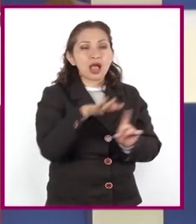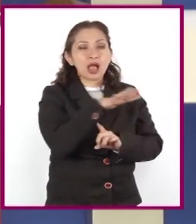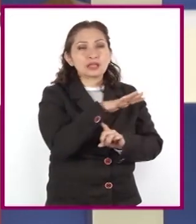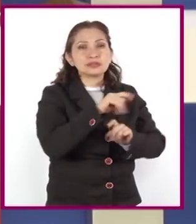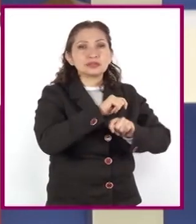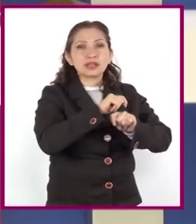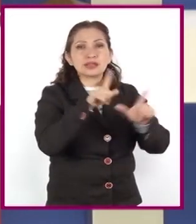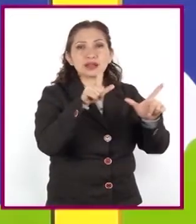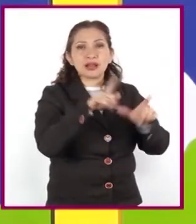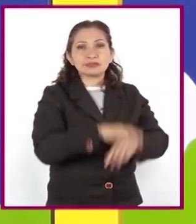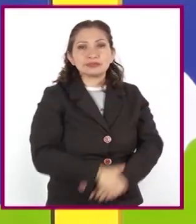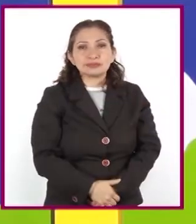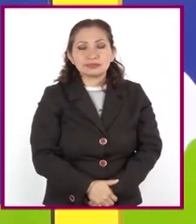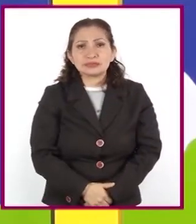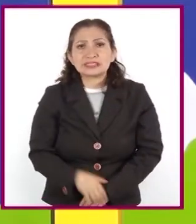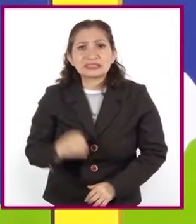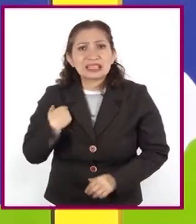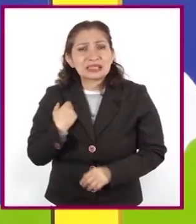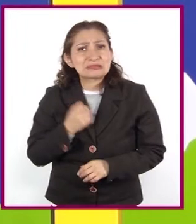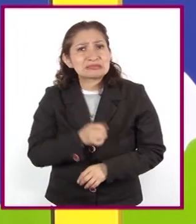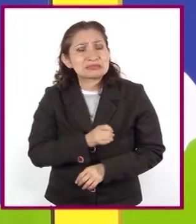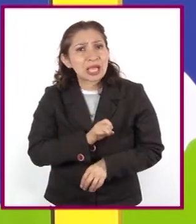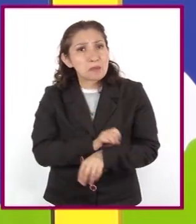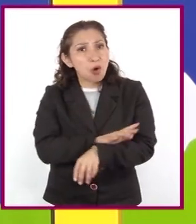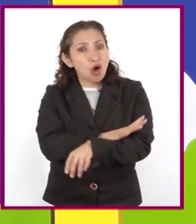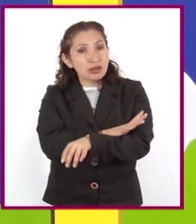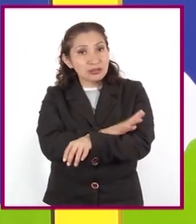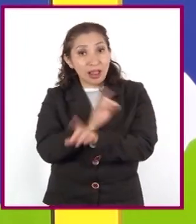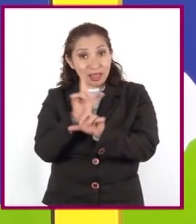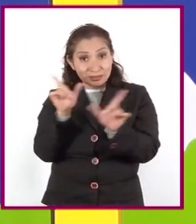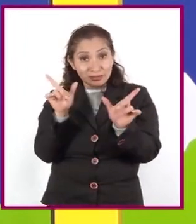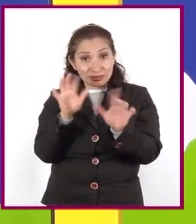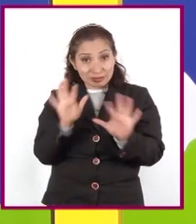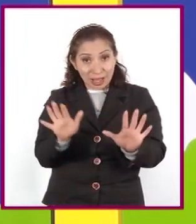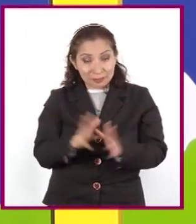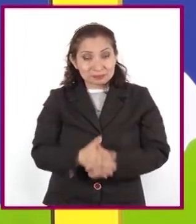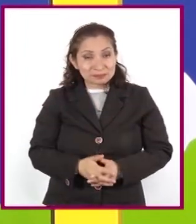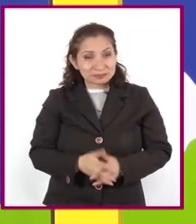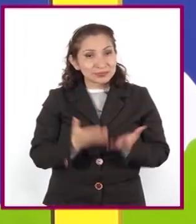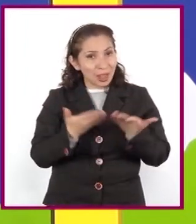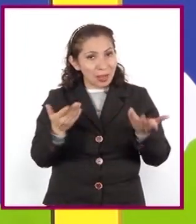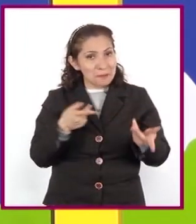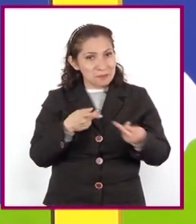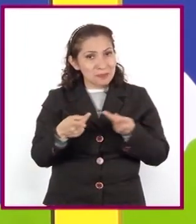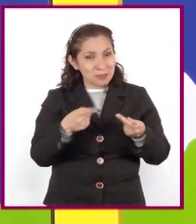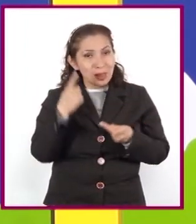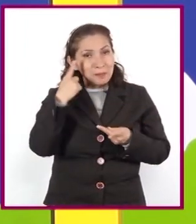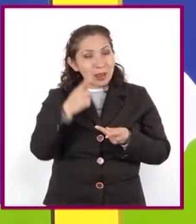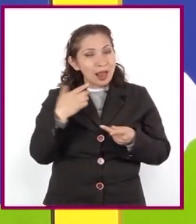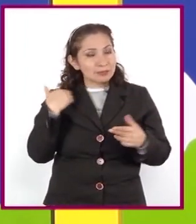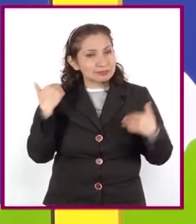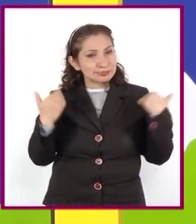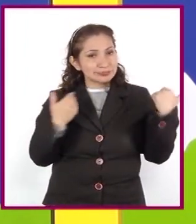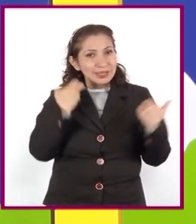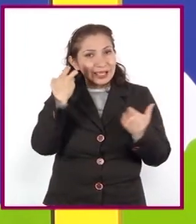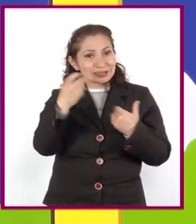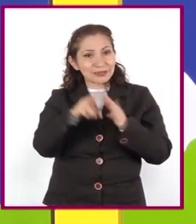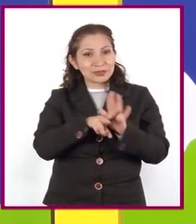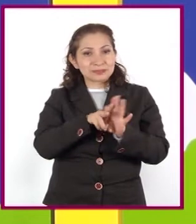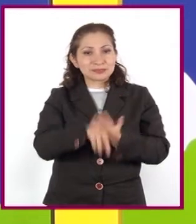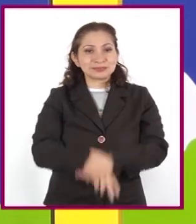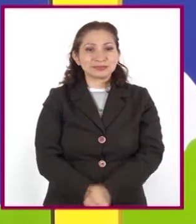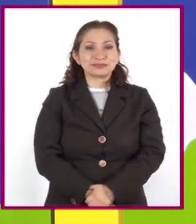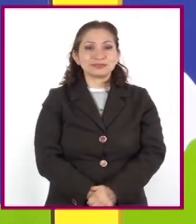Tlaxcala. ¡Qué emocionante! ¿Están listos? Pues prepárense para disfrutar del siguiente